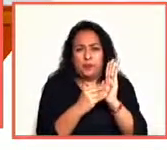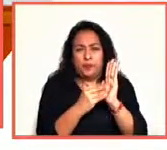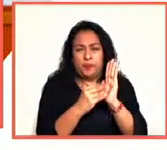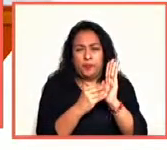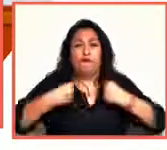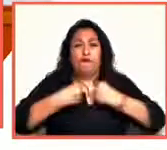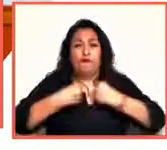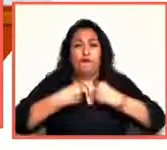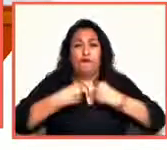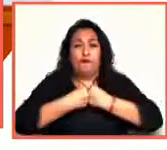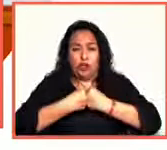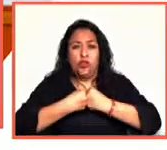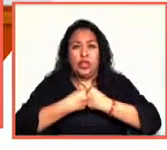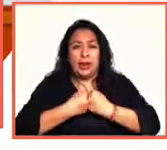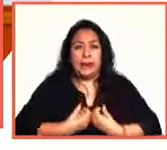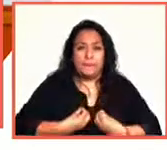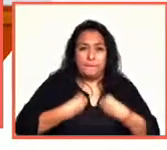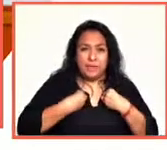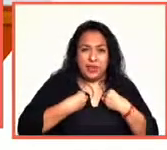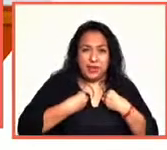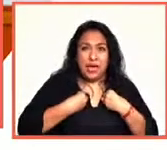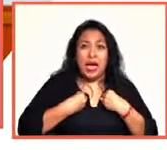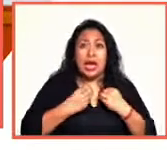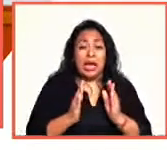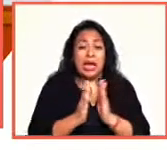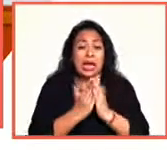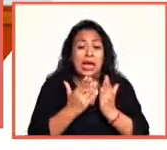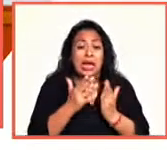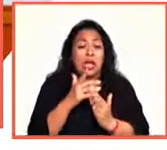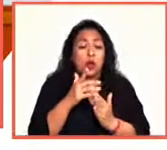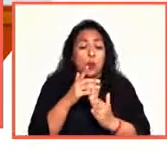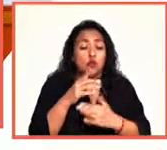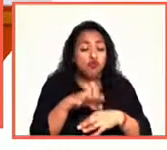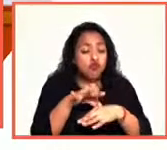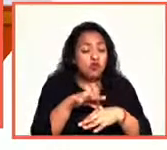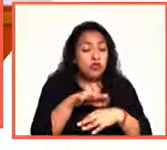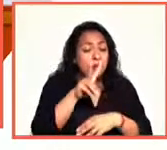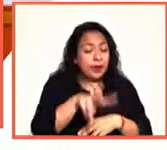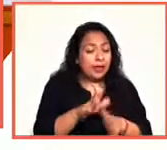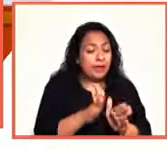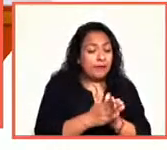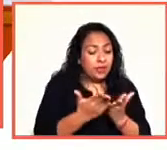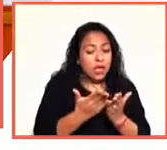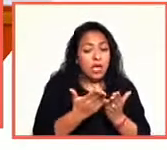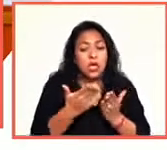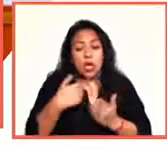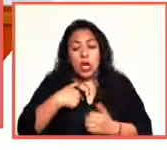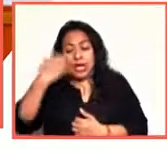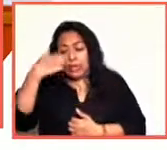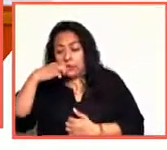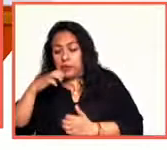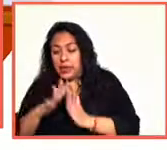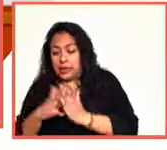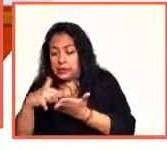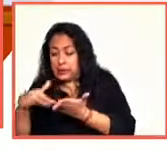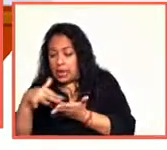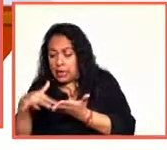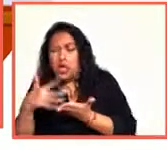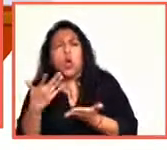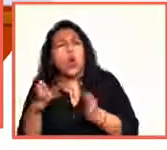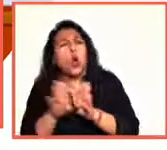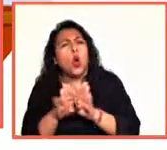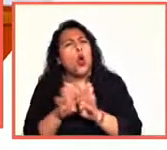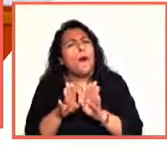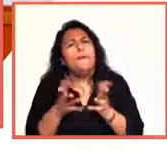la obra y la vida, la literalización de la vida y la vivencia de la literatura. ¿Cómo gestionas esto como